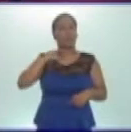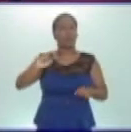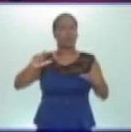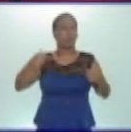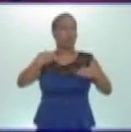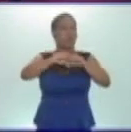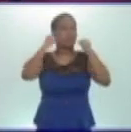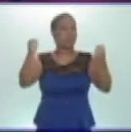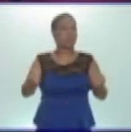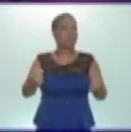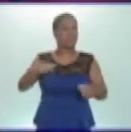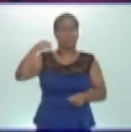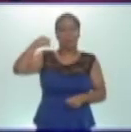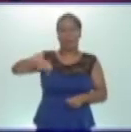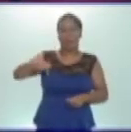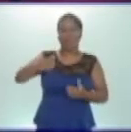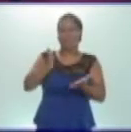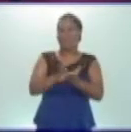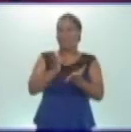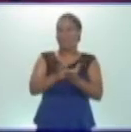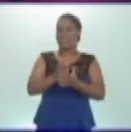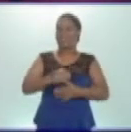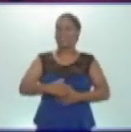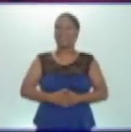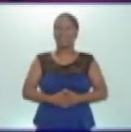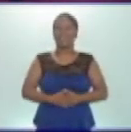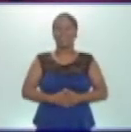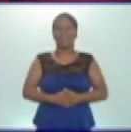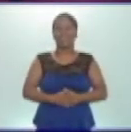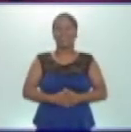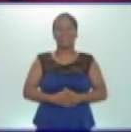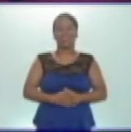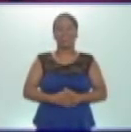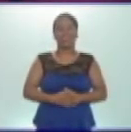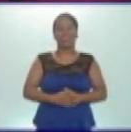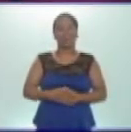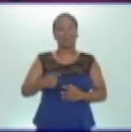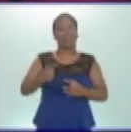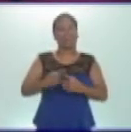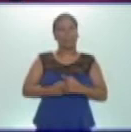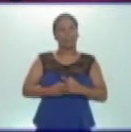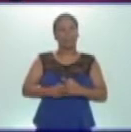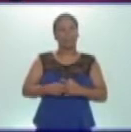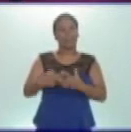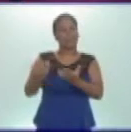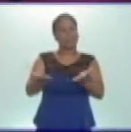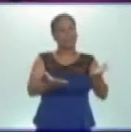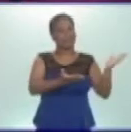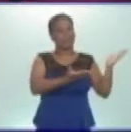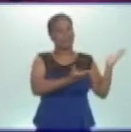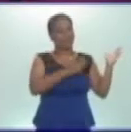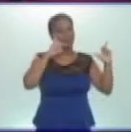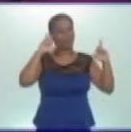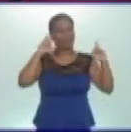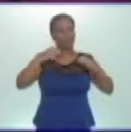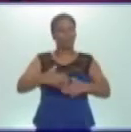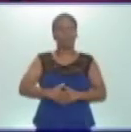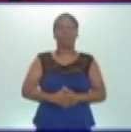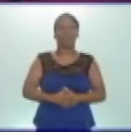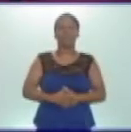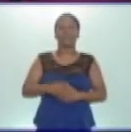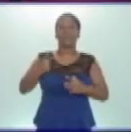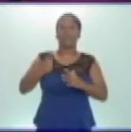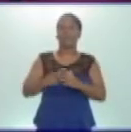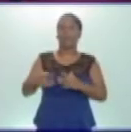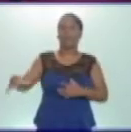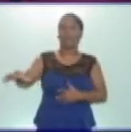órganos estaremos trabajando en el encuentro de hoy. Para eso, les propongo observar una imagen para que todos estemos